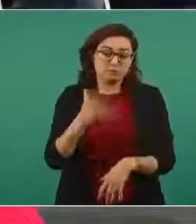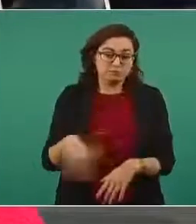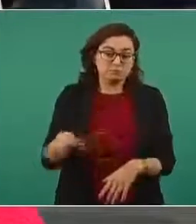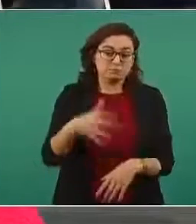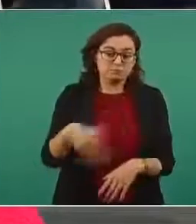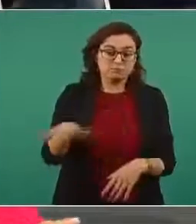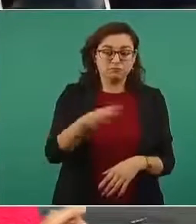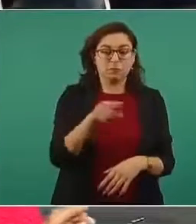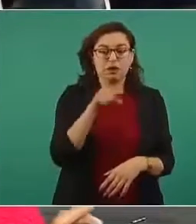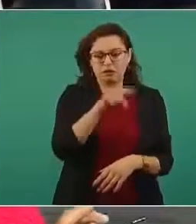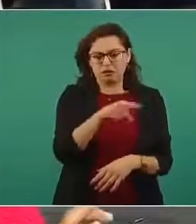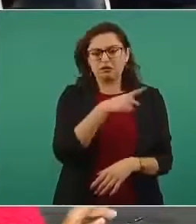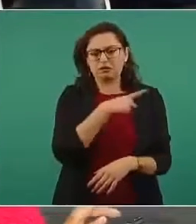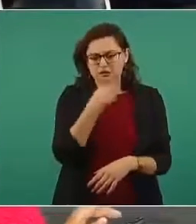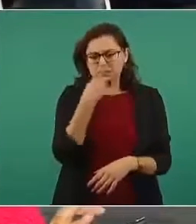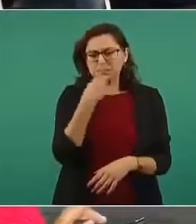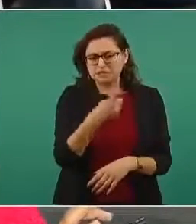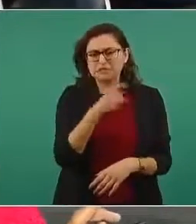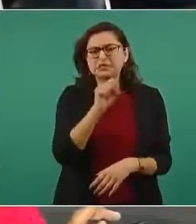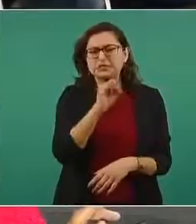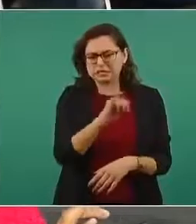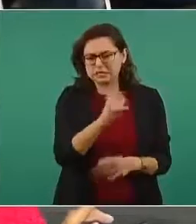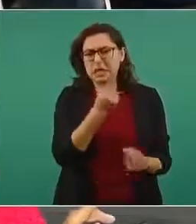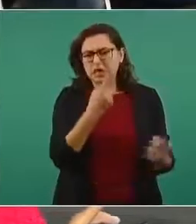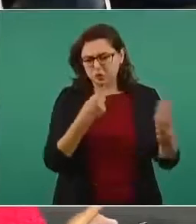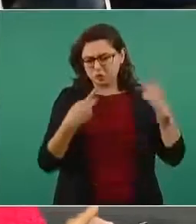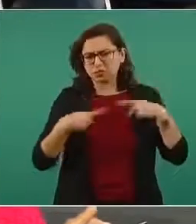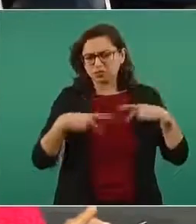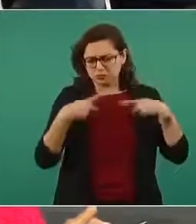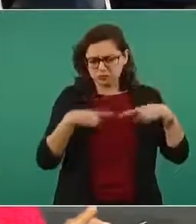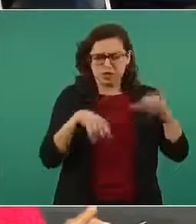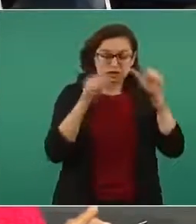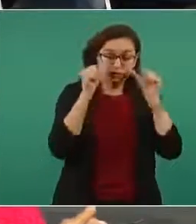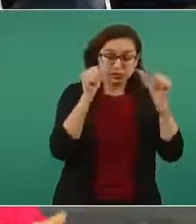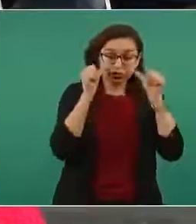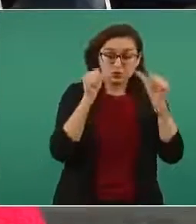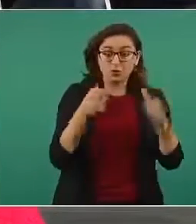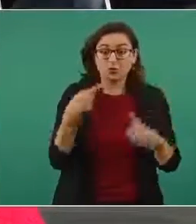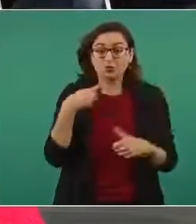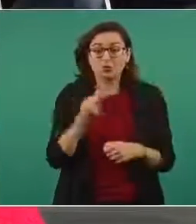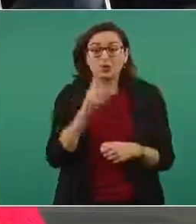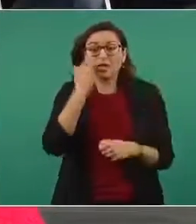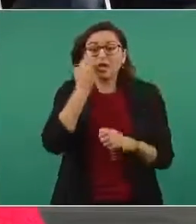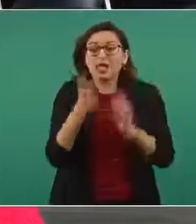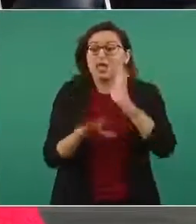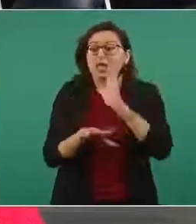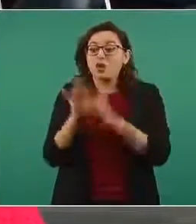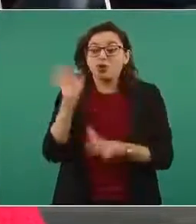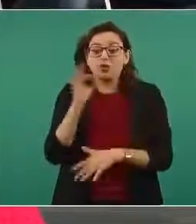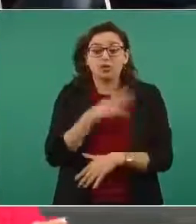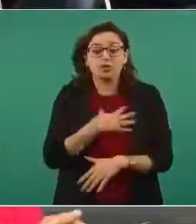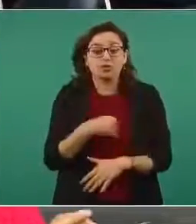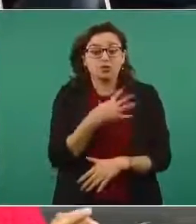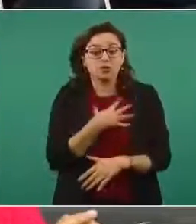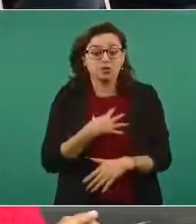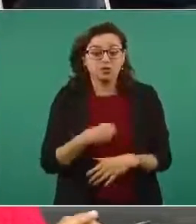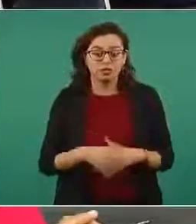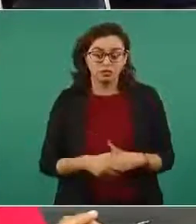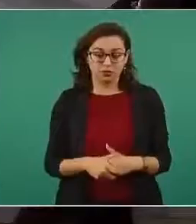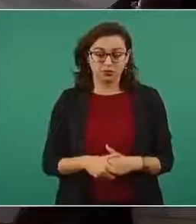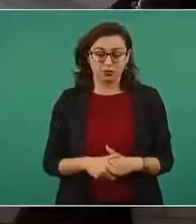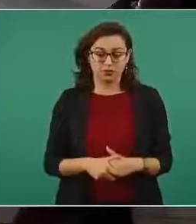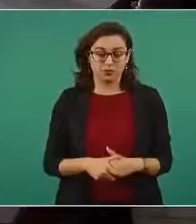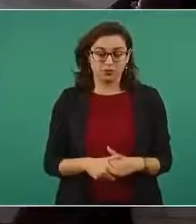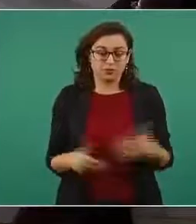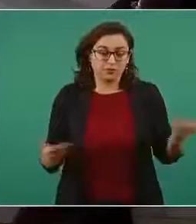dice que ha tenido atención de algunas la han escuchado pero pues lo que quiere es que aparezca su hijo y en función de